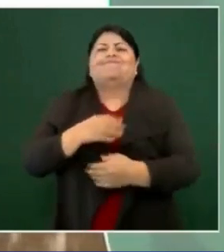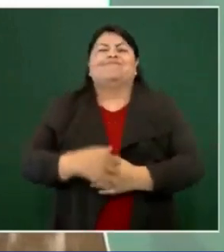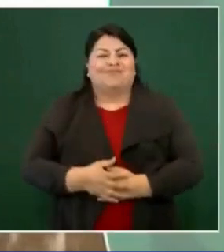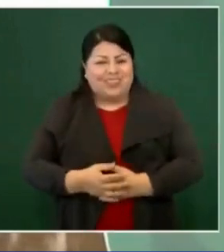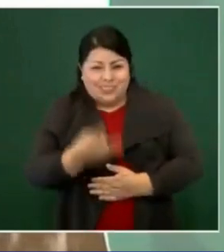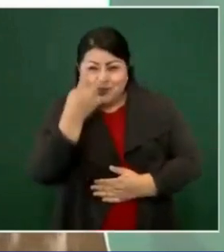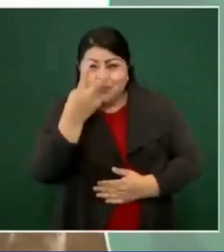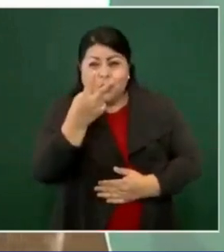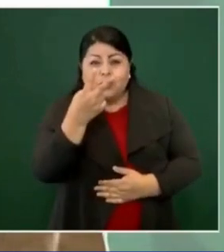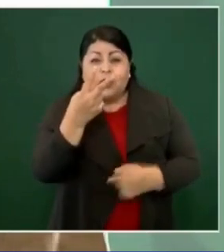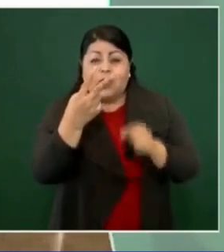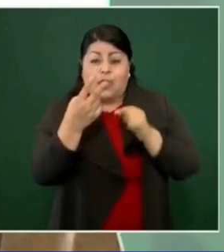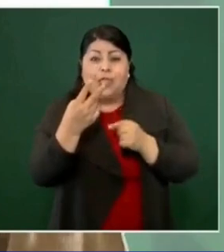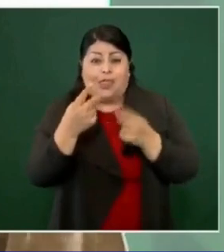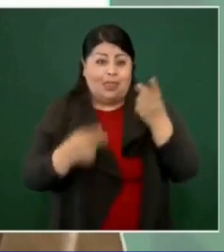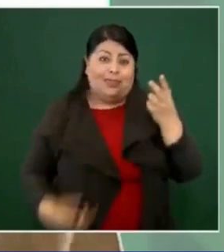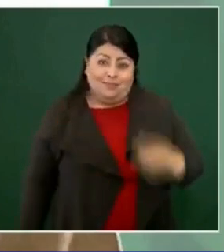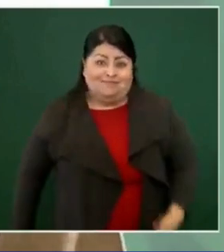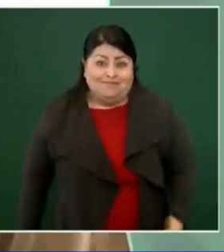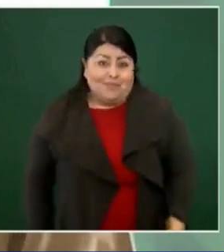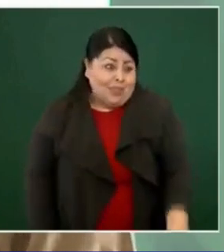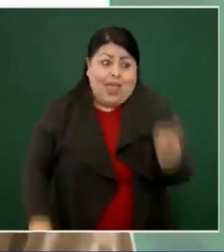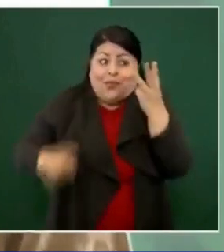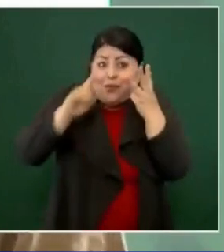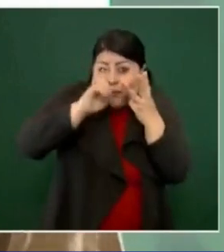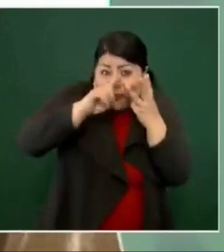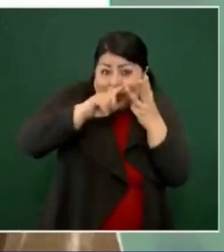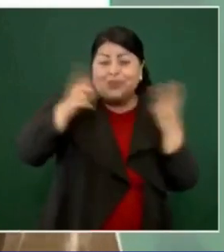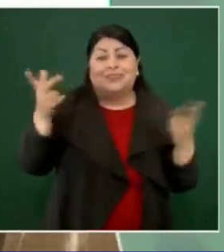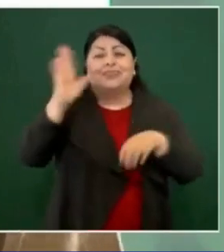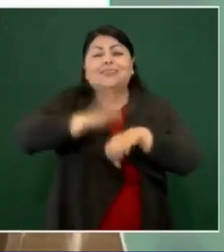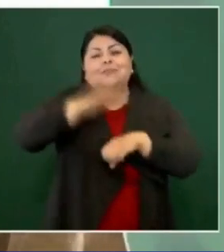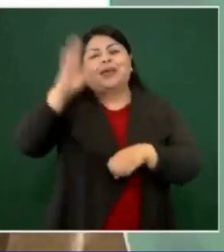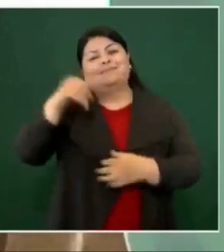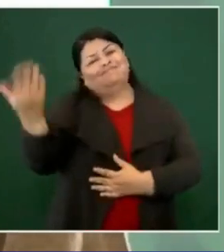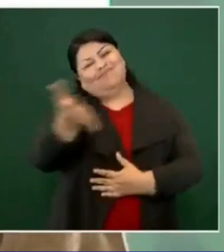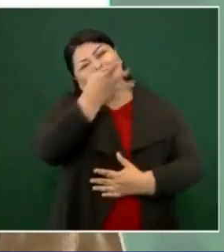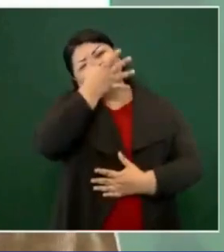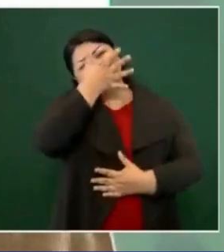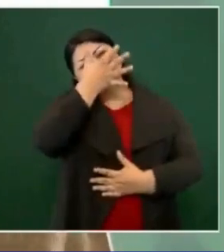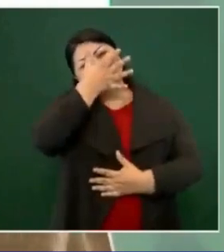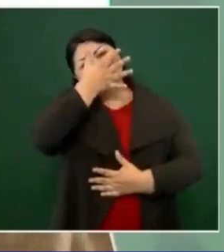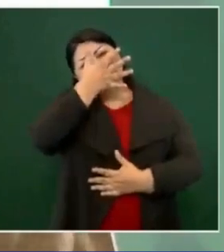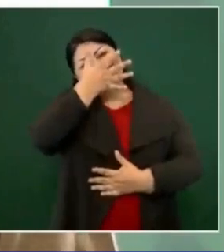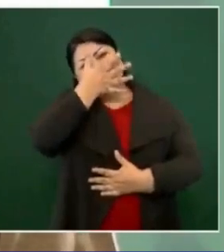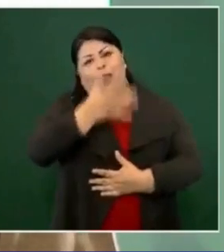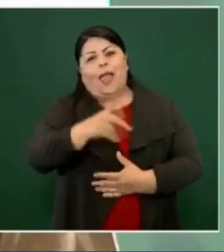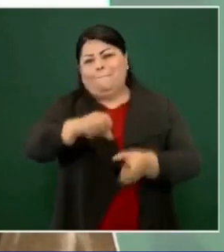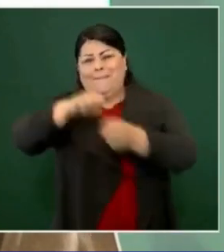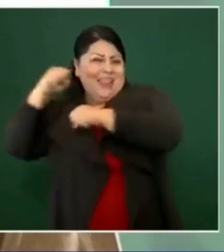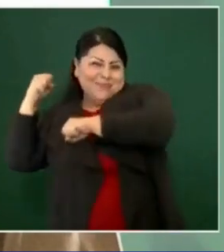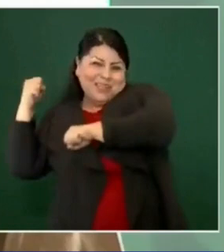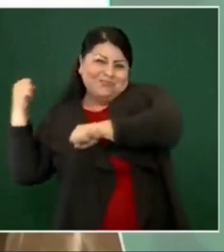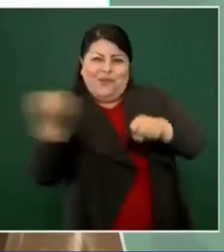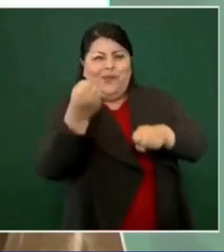una más que tiene que ver con Sonora, el béisbol.